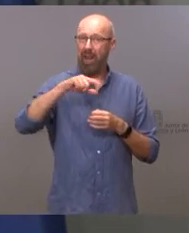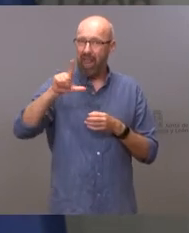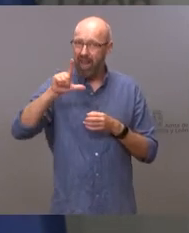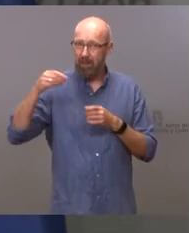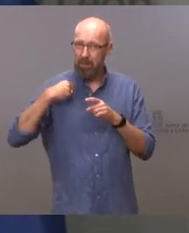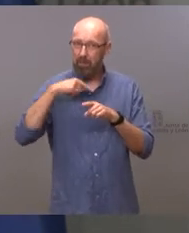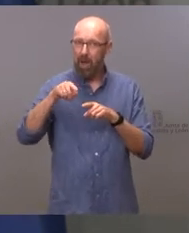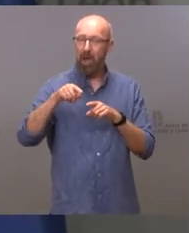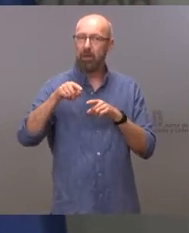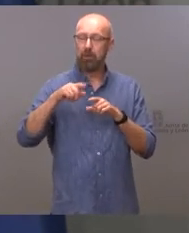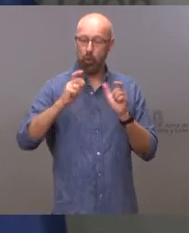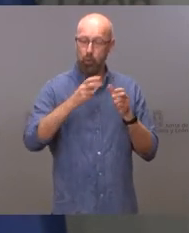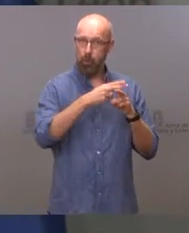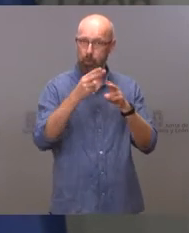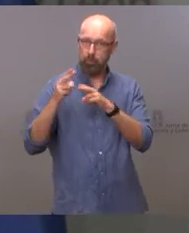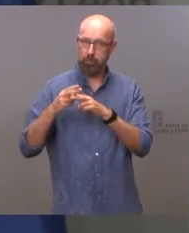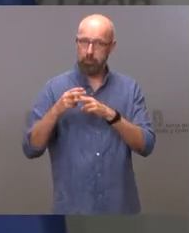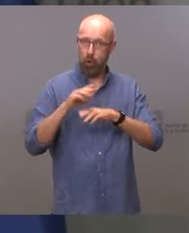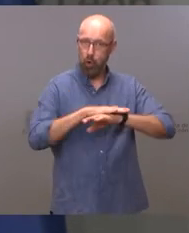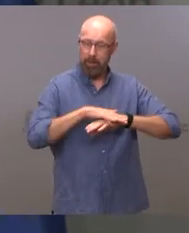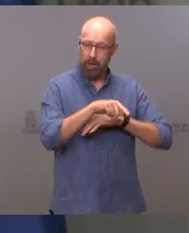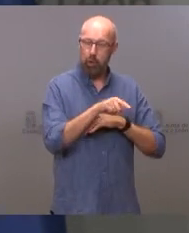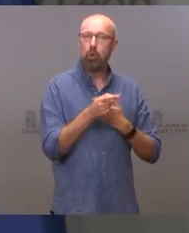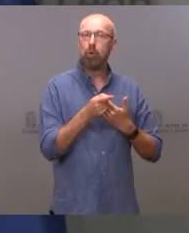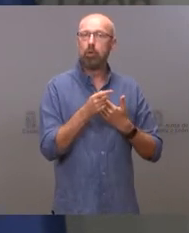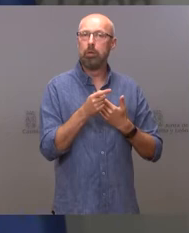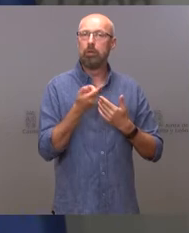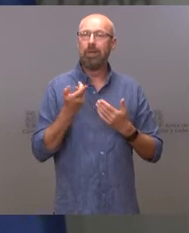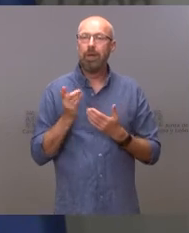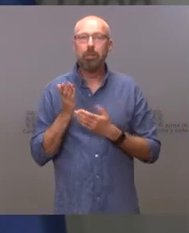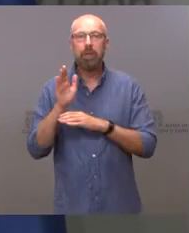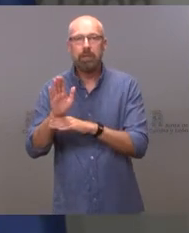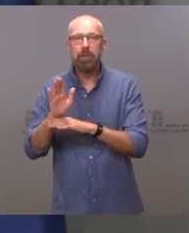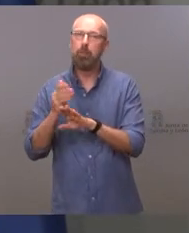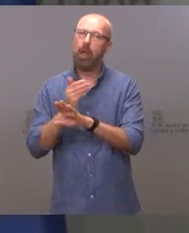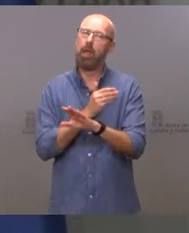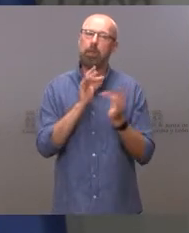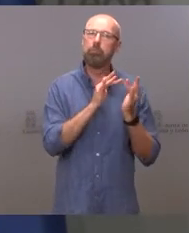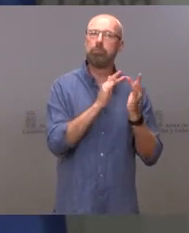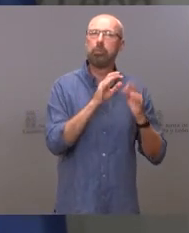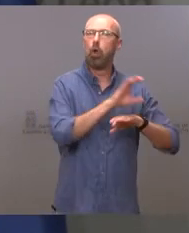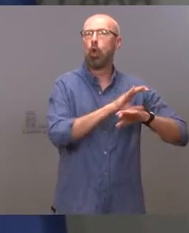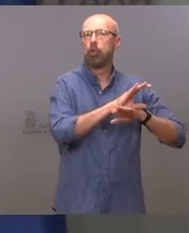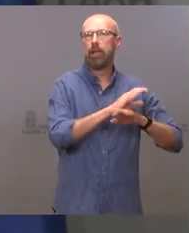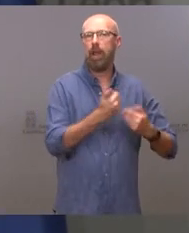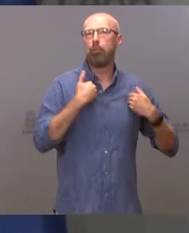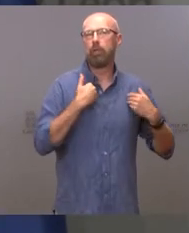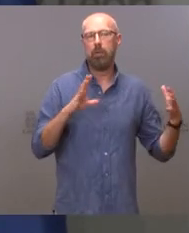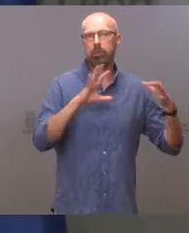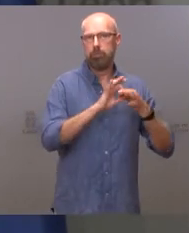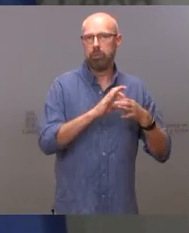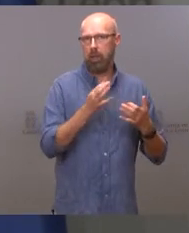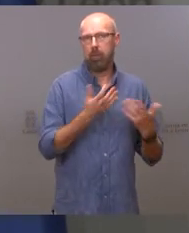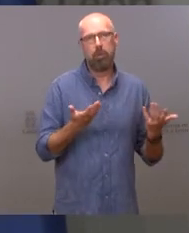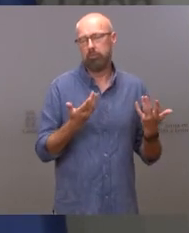los partidos del Gobierno no se presenten a PNL sin contar con la consejería a la que corresponda el tema.